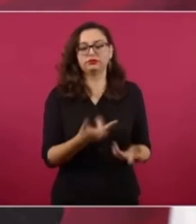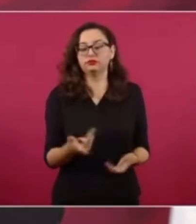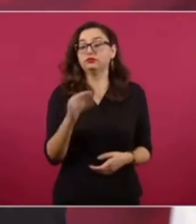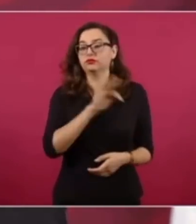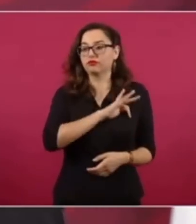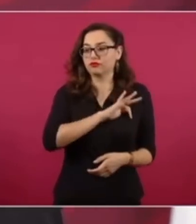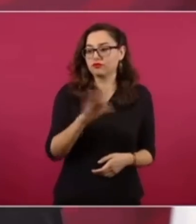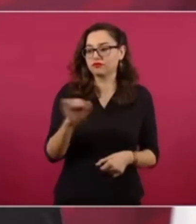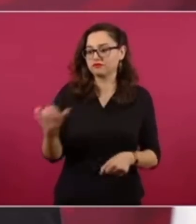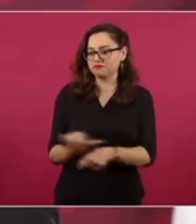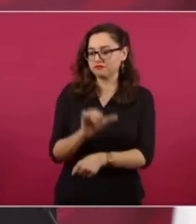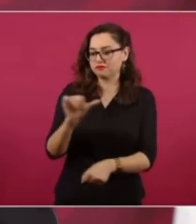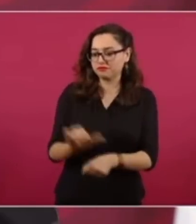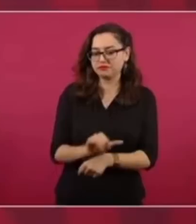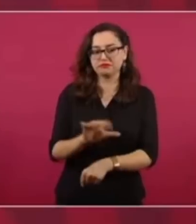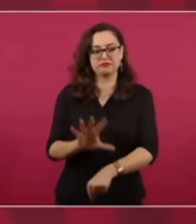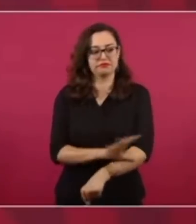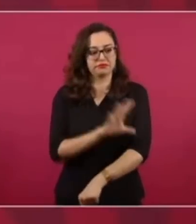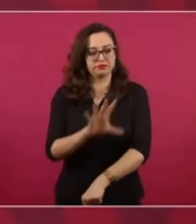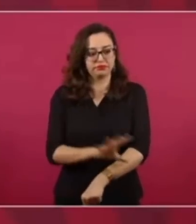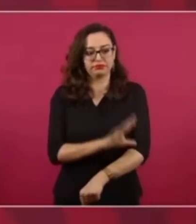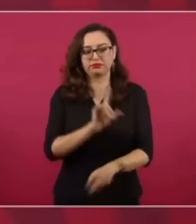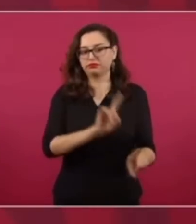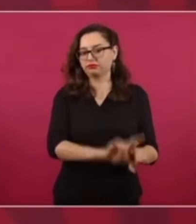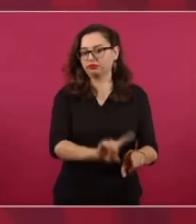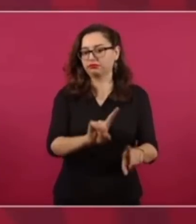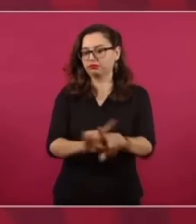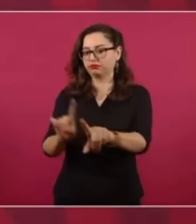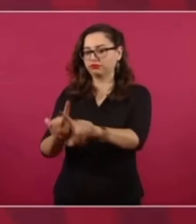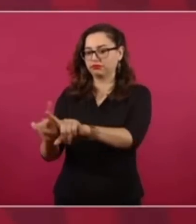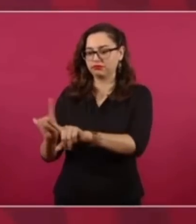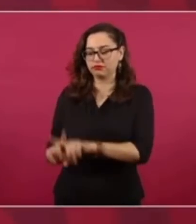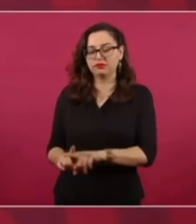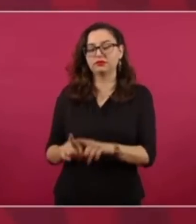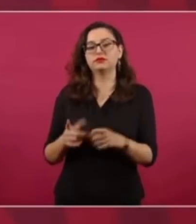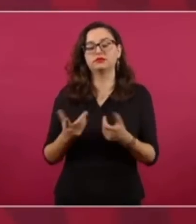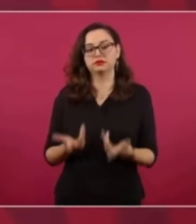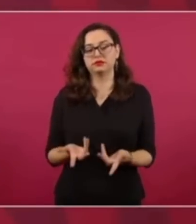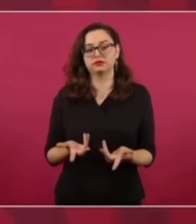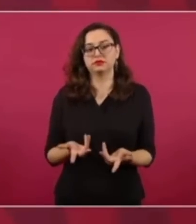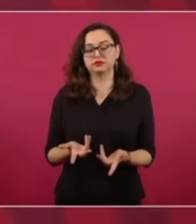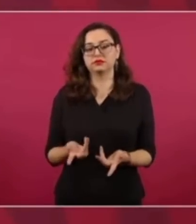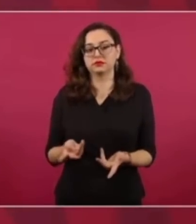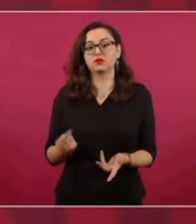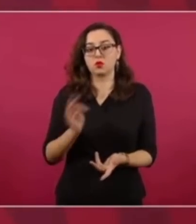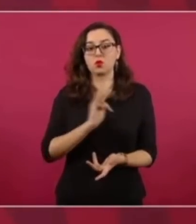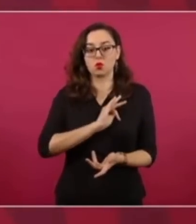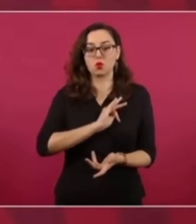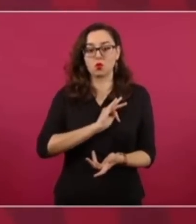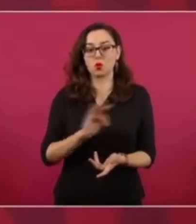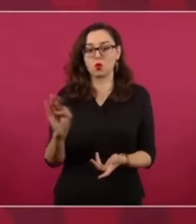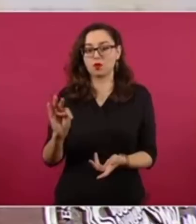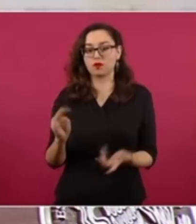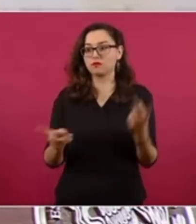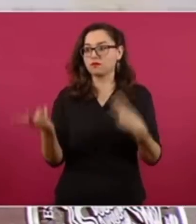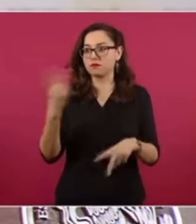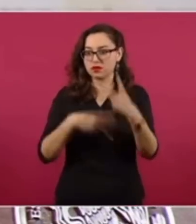las plantas de la industria automotriz que